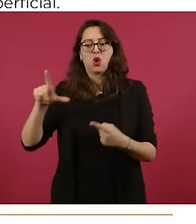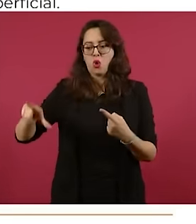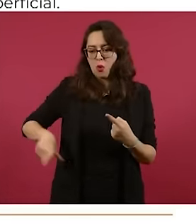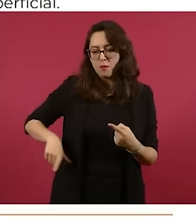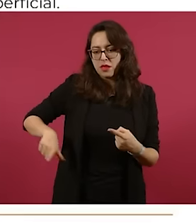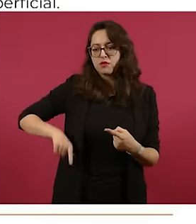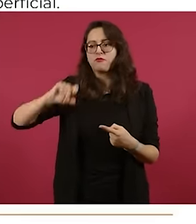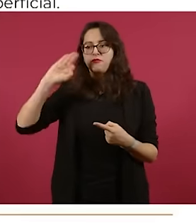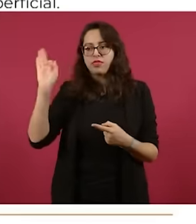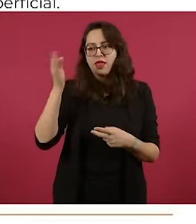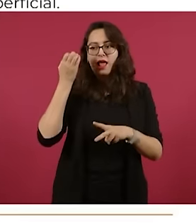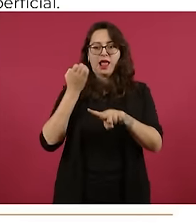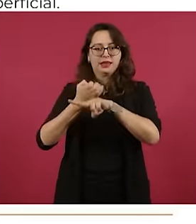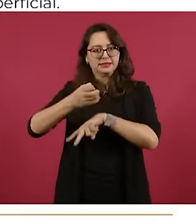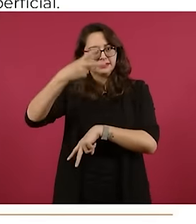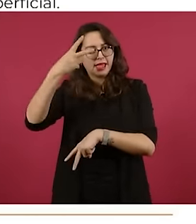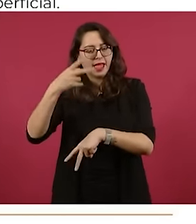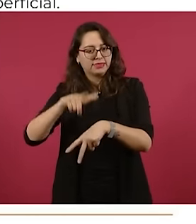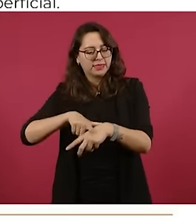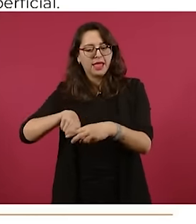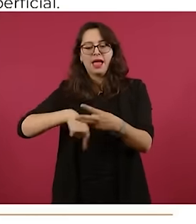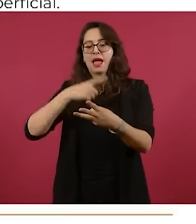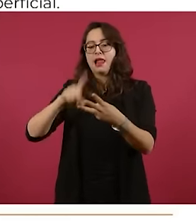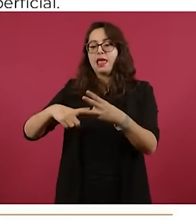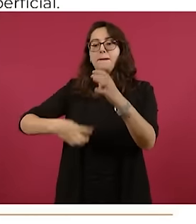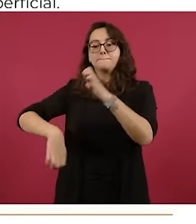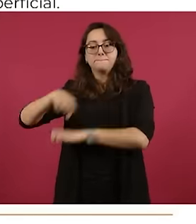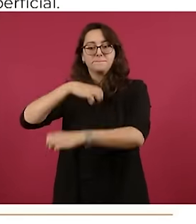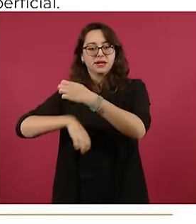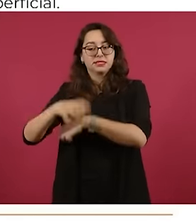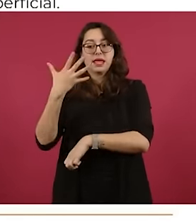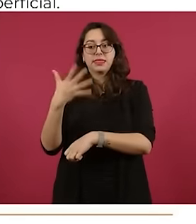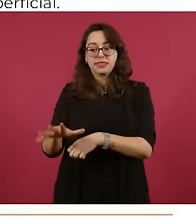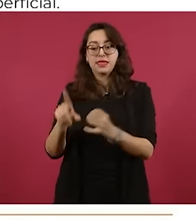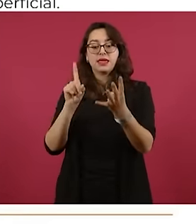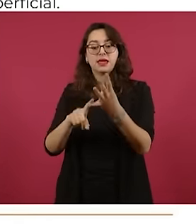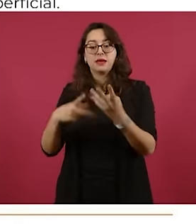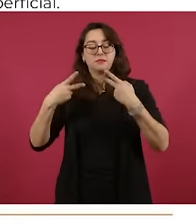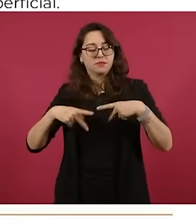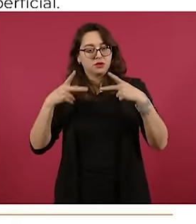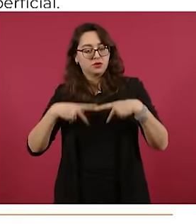el esfuerzo de la sociedad regiomontana y fabricantes de equipos locales, equipos de bombeo,